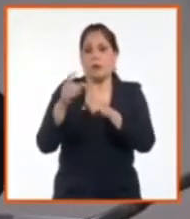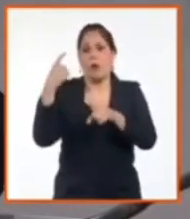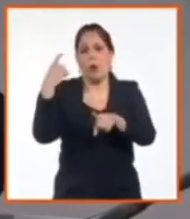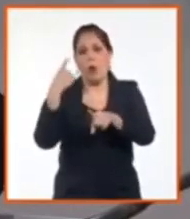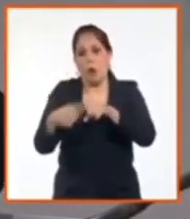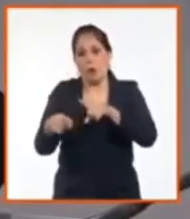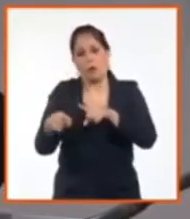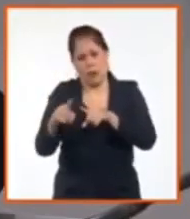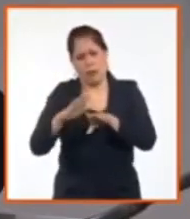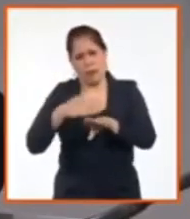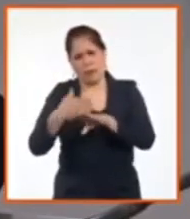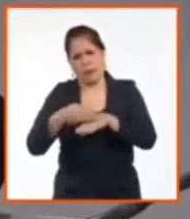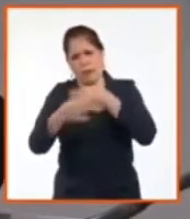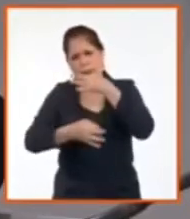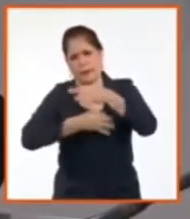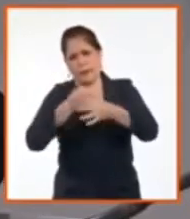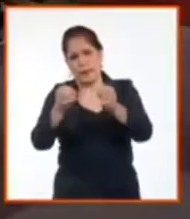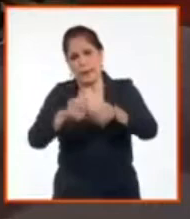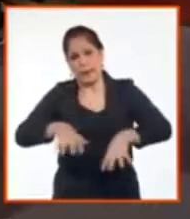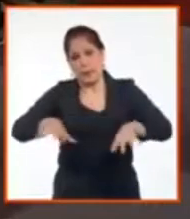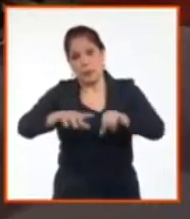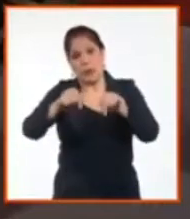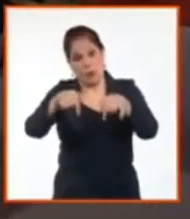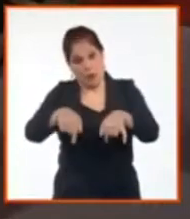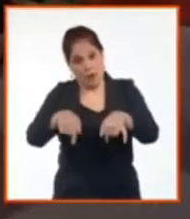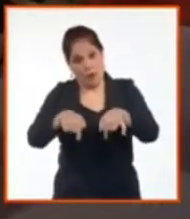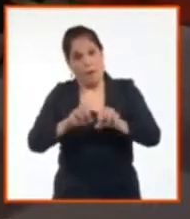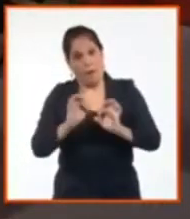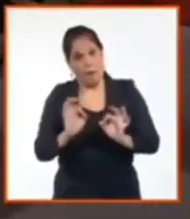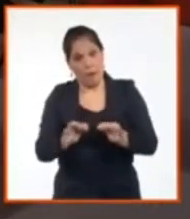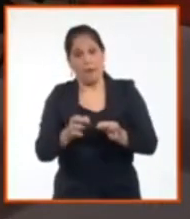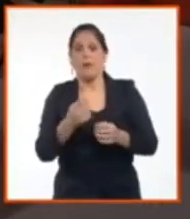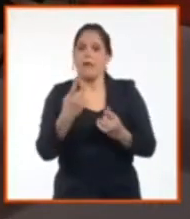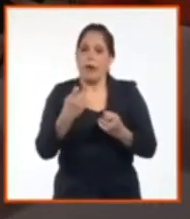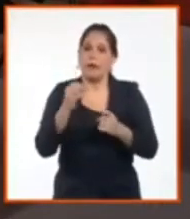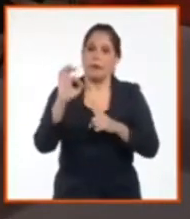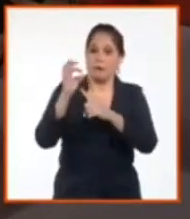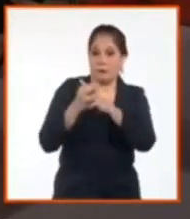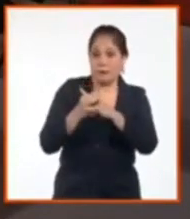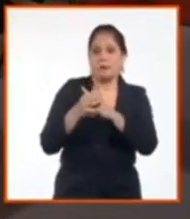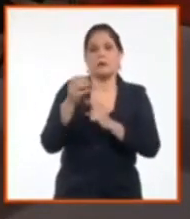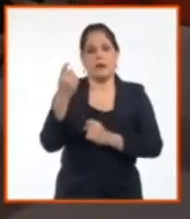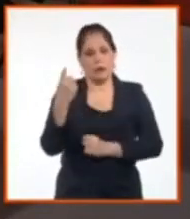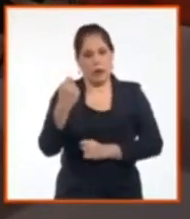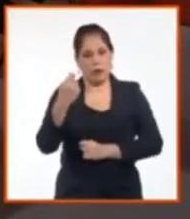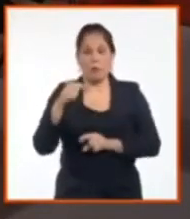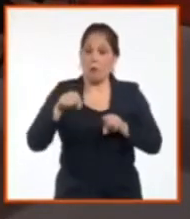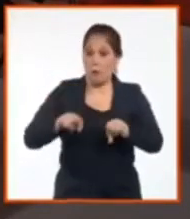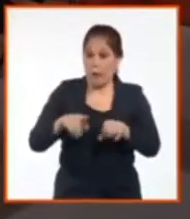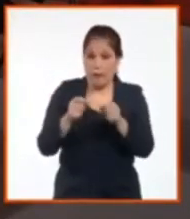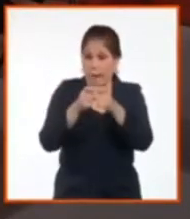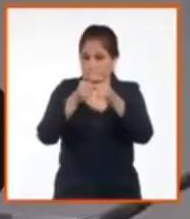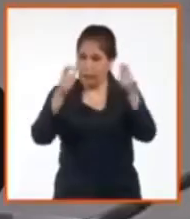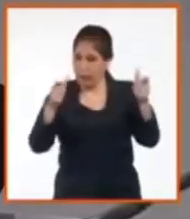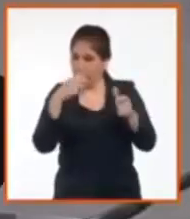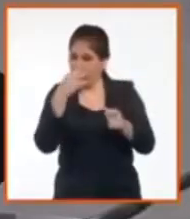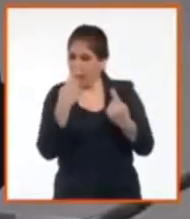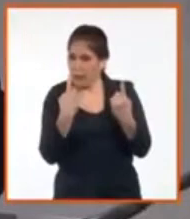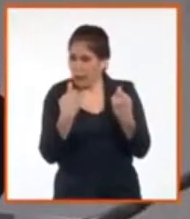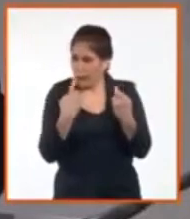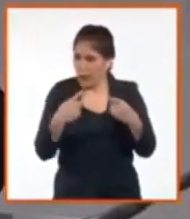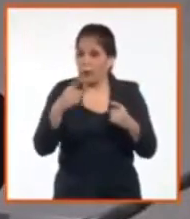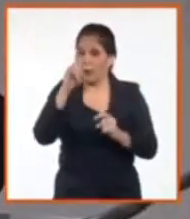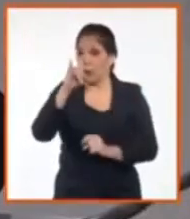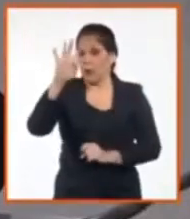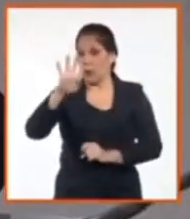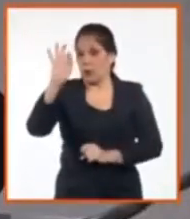que es una situación que se nos presentó y también han estado en falta. Pero la inmensa mayoría de los medicamentos que han estado en falta en este periodo, el 94